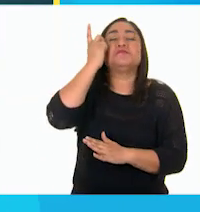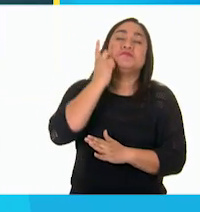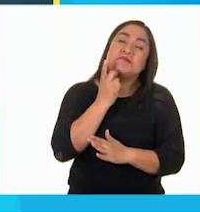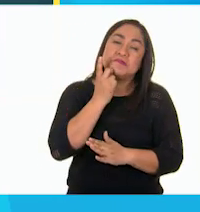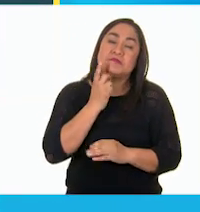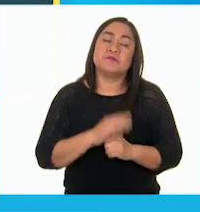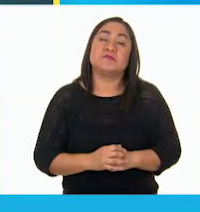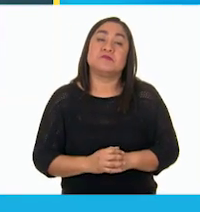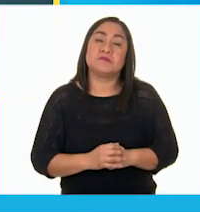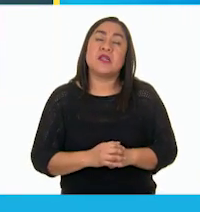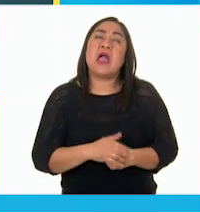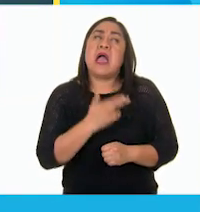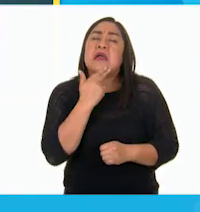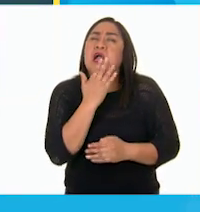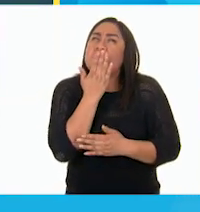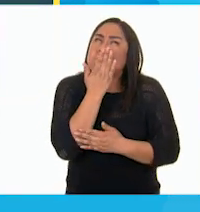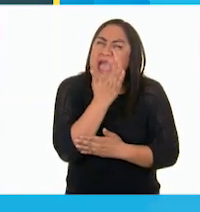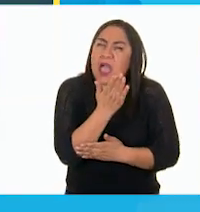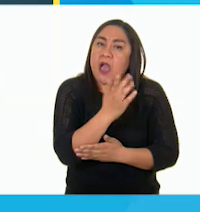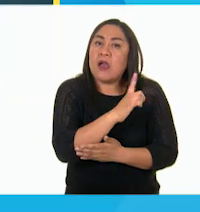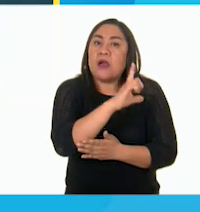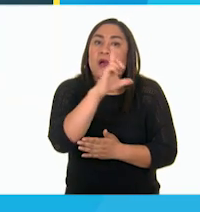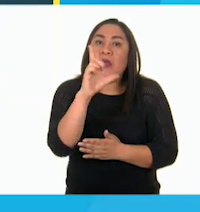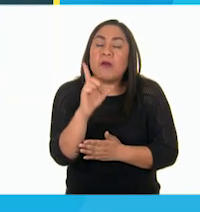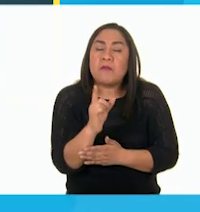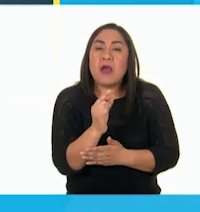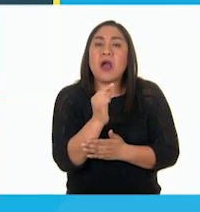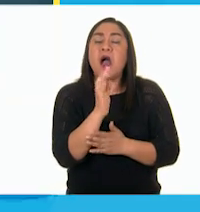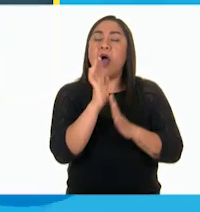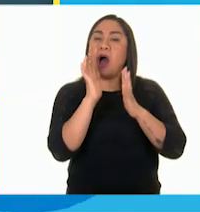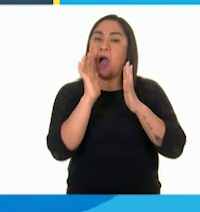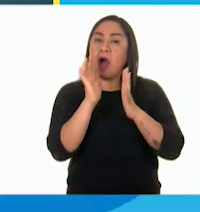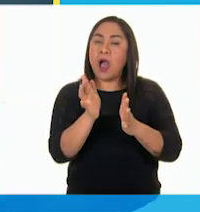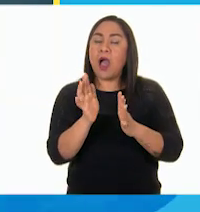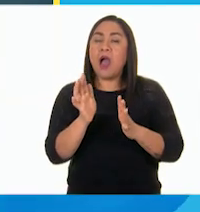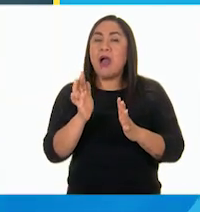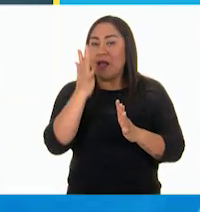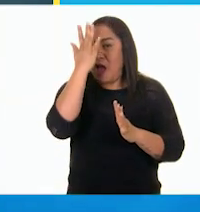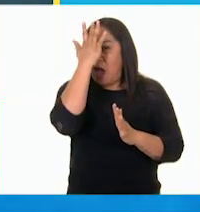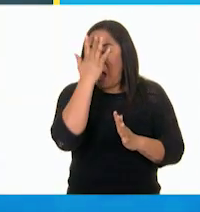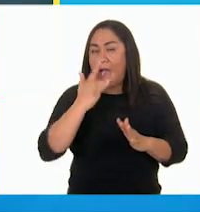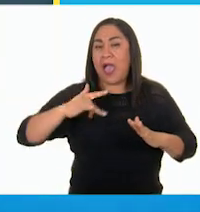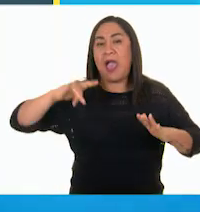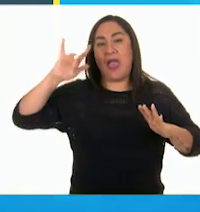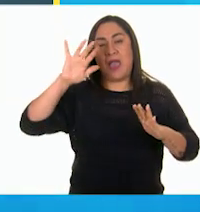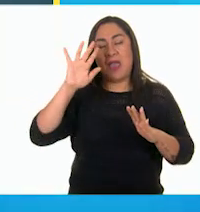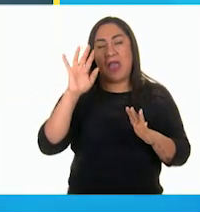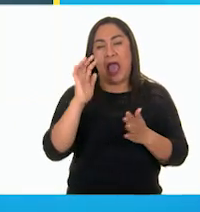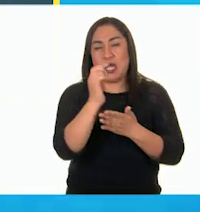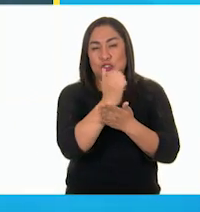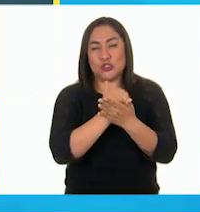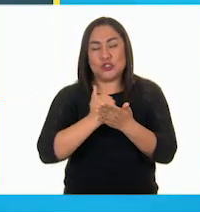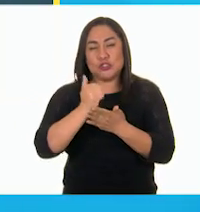que sus súplicas habían sido escuchadas por el hada azul, que se presentó en su